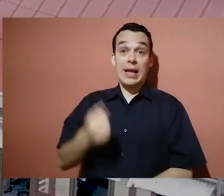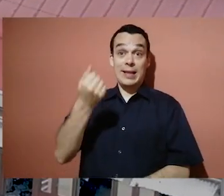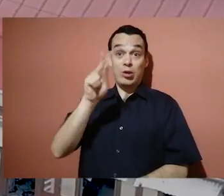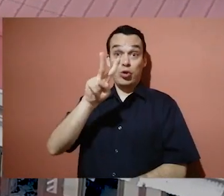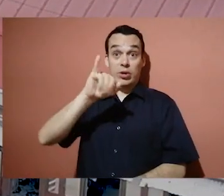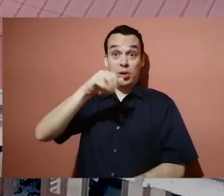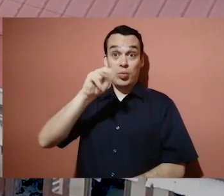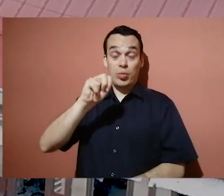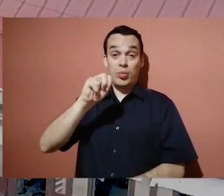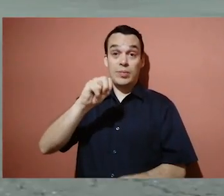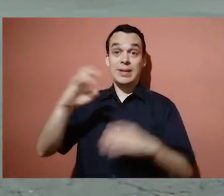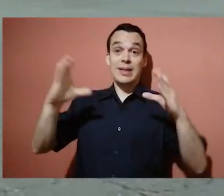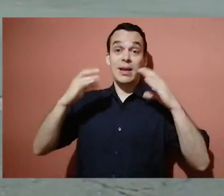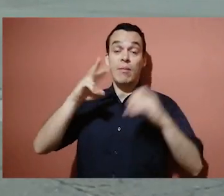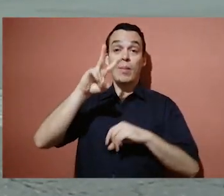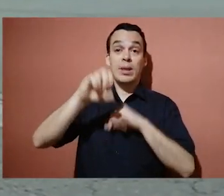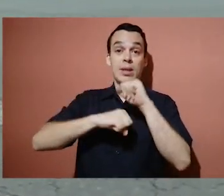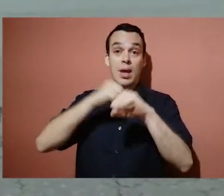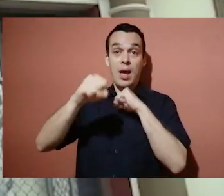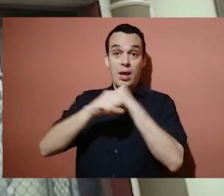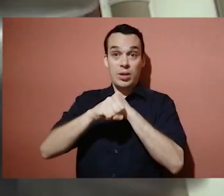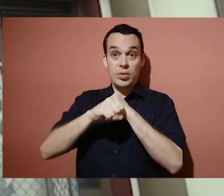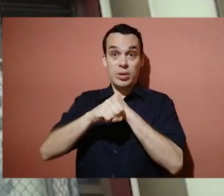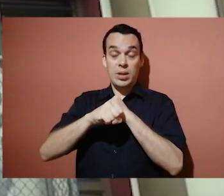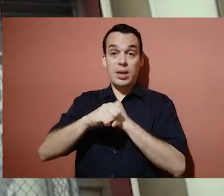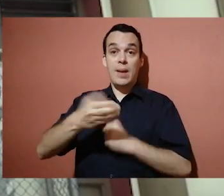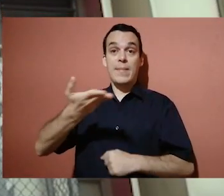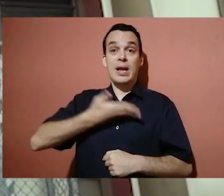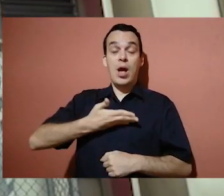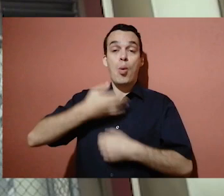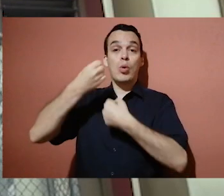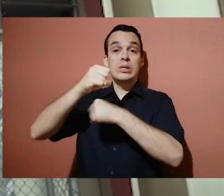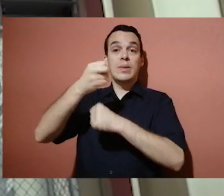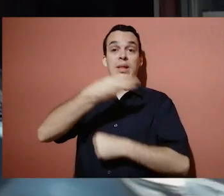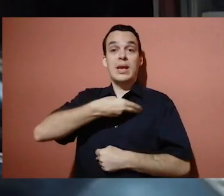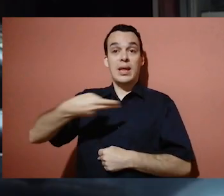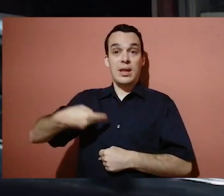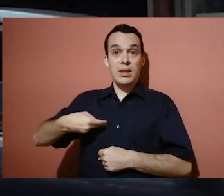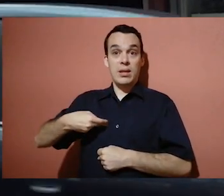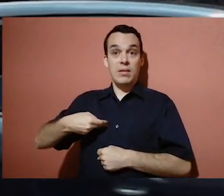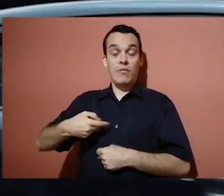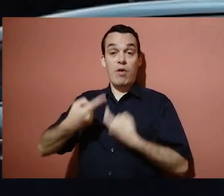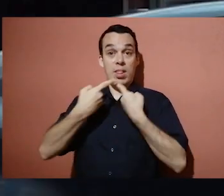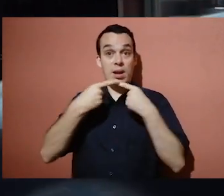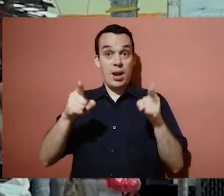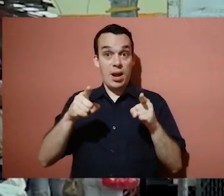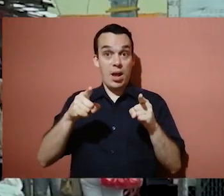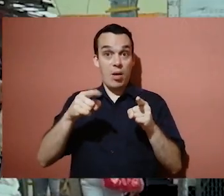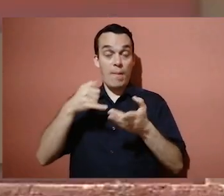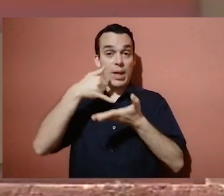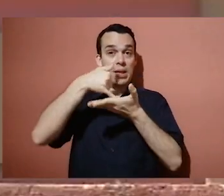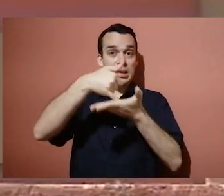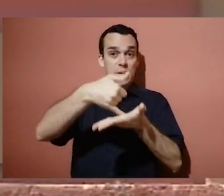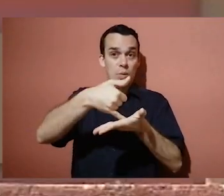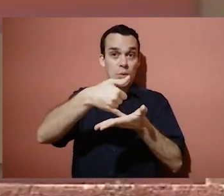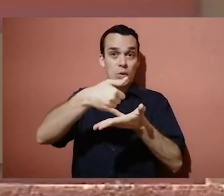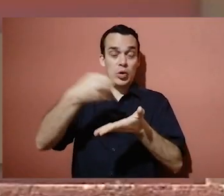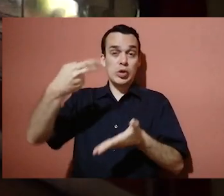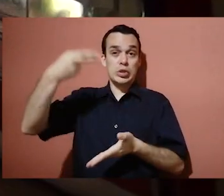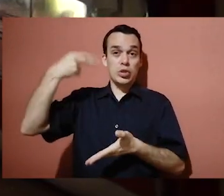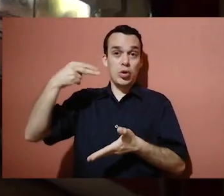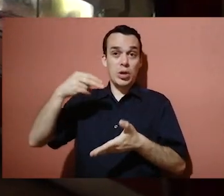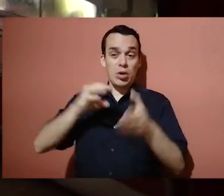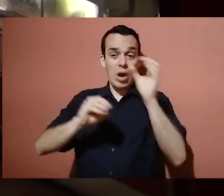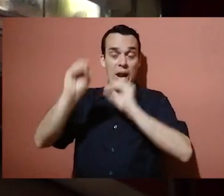Este 12 de junio se celebran 20 años de que el Mercado Municipal de Heredia fue declarado Patrimonio Histórico